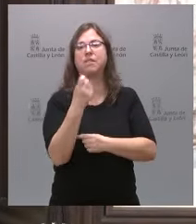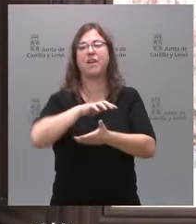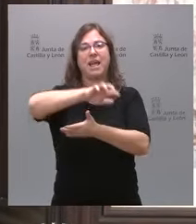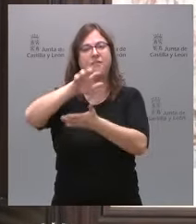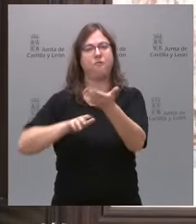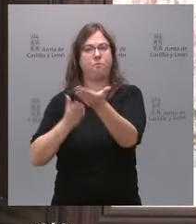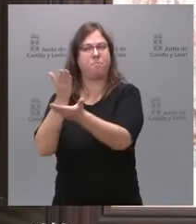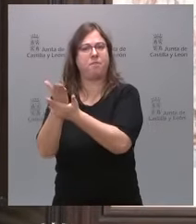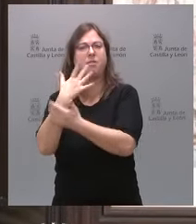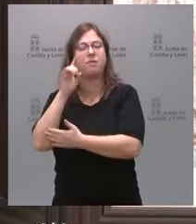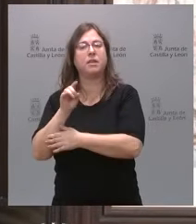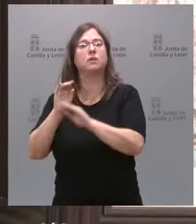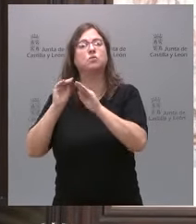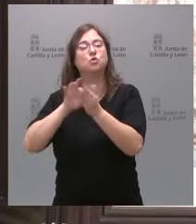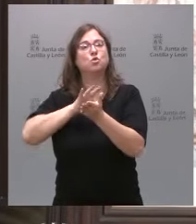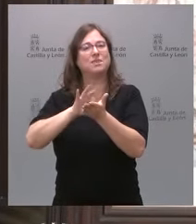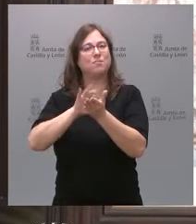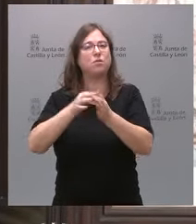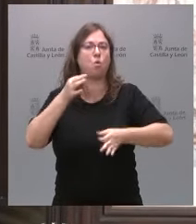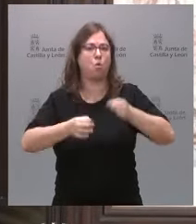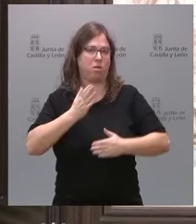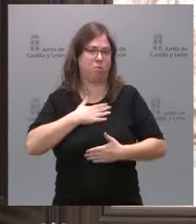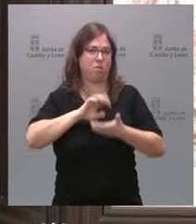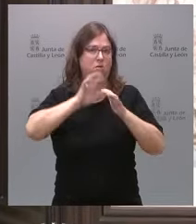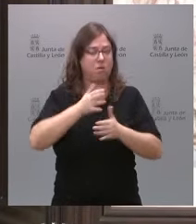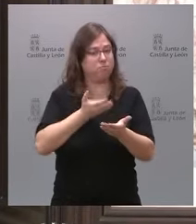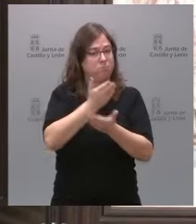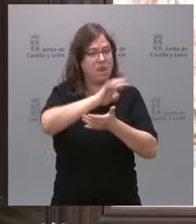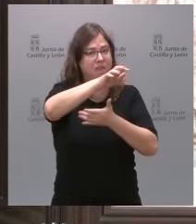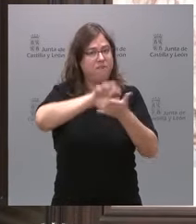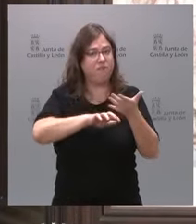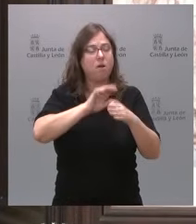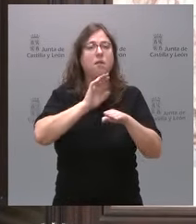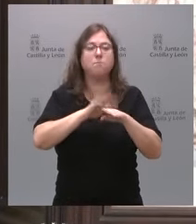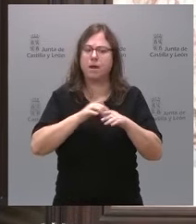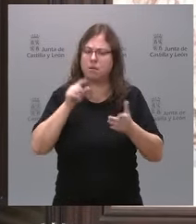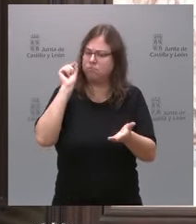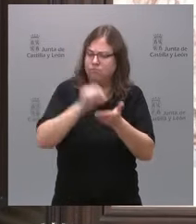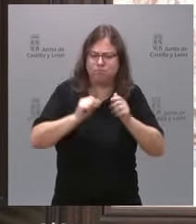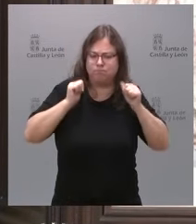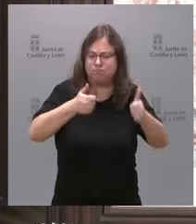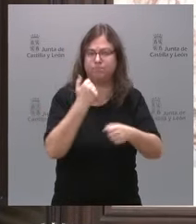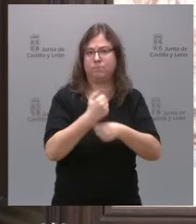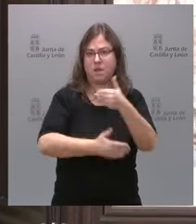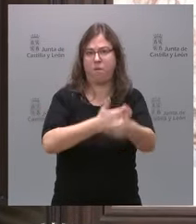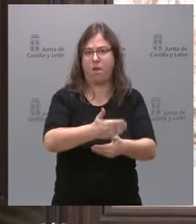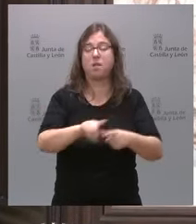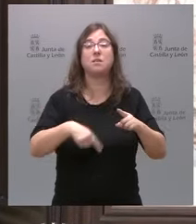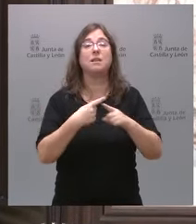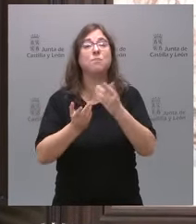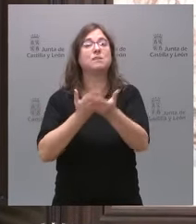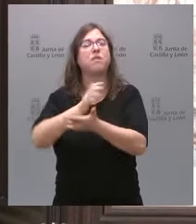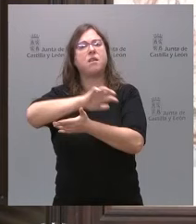servicios jurídicos de la Junta de Castilla y León para que se pongan a trabajar de manera inmediata. También la petición del